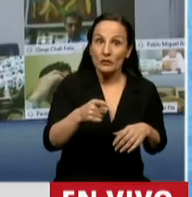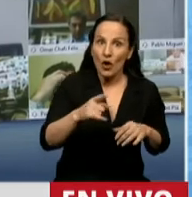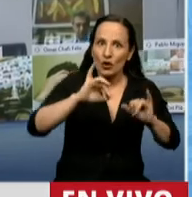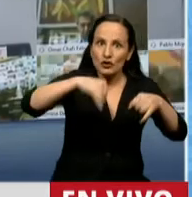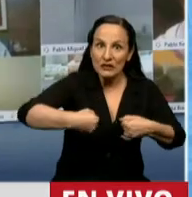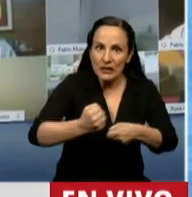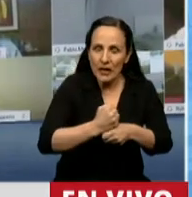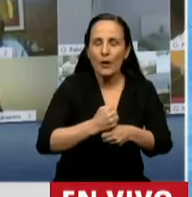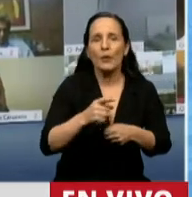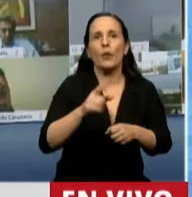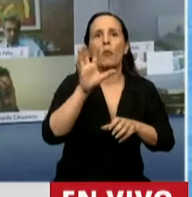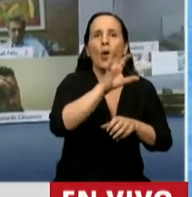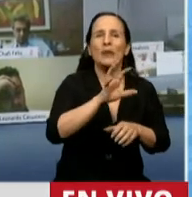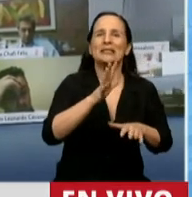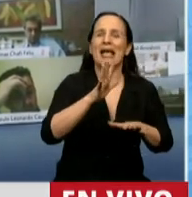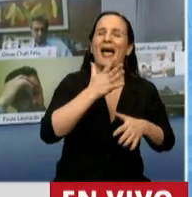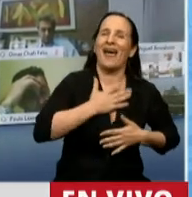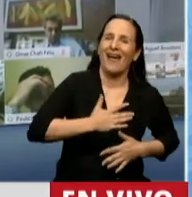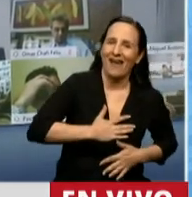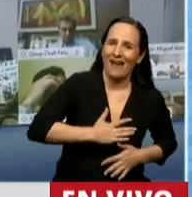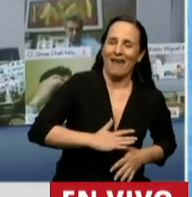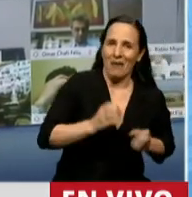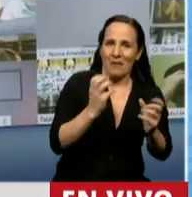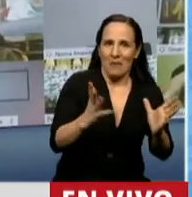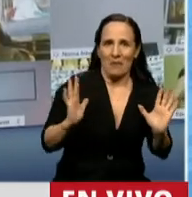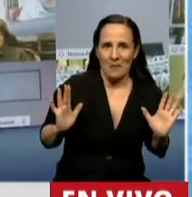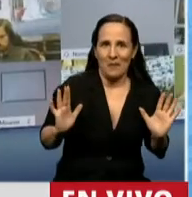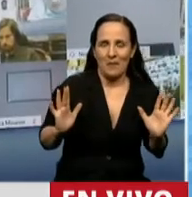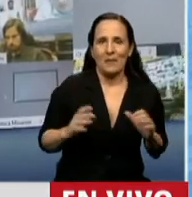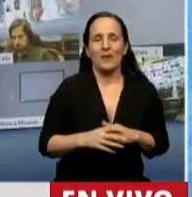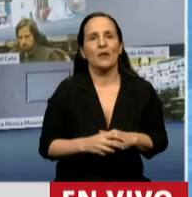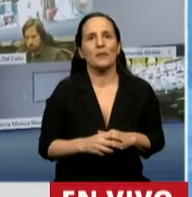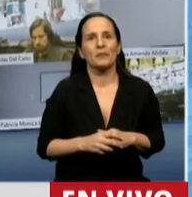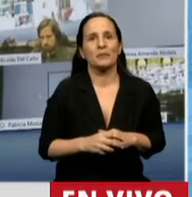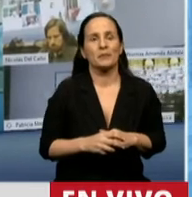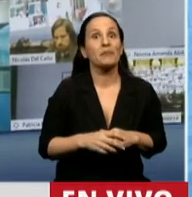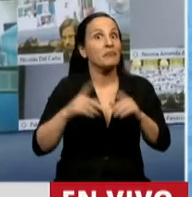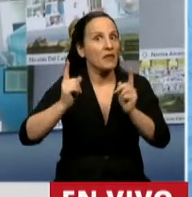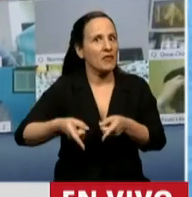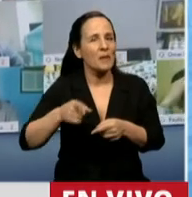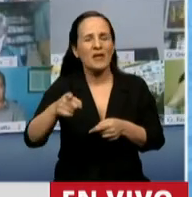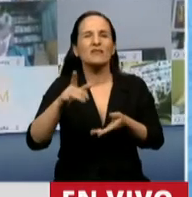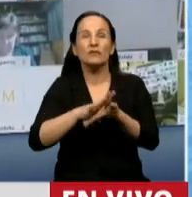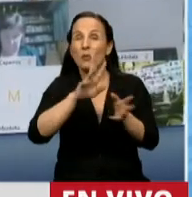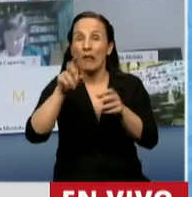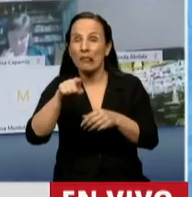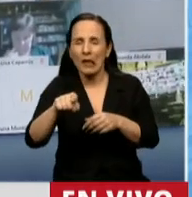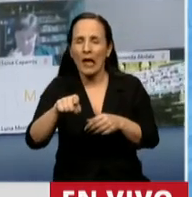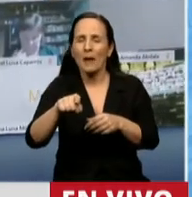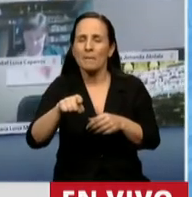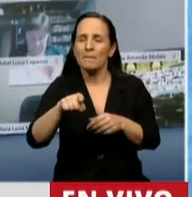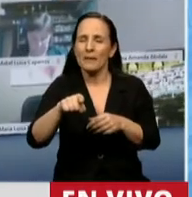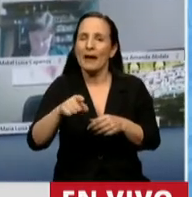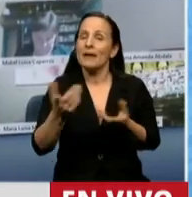a las provincias especialmente. Por otro lado, señor presidente, que se ha tocado acá sobre el Fondo de Reparación Histórica,